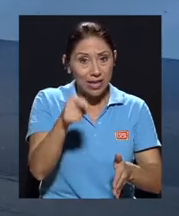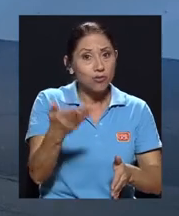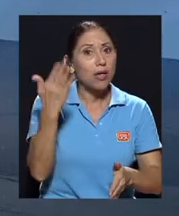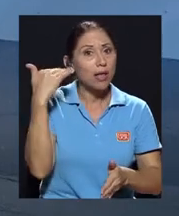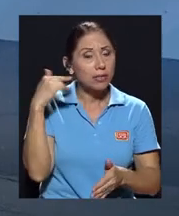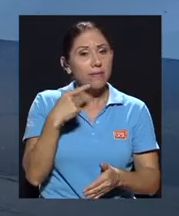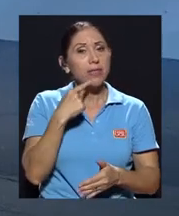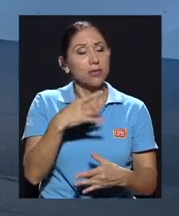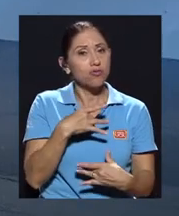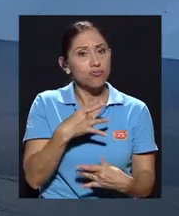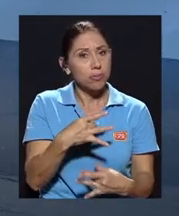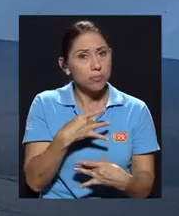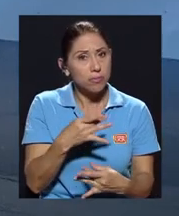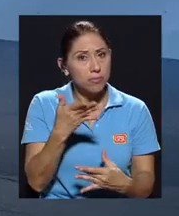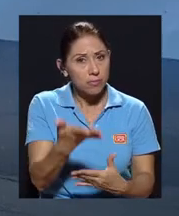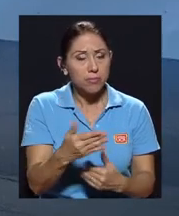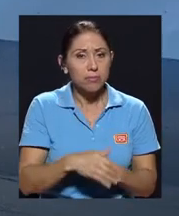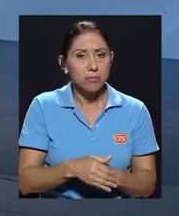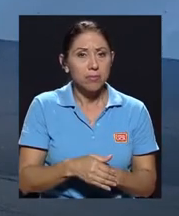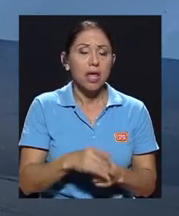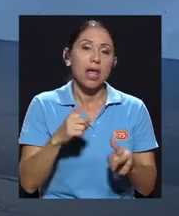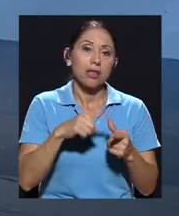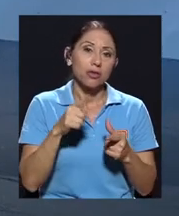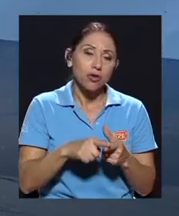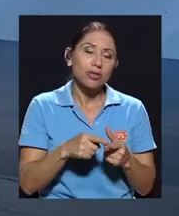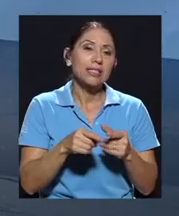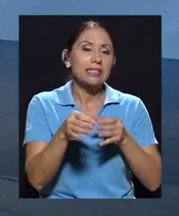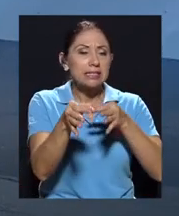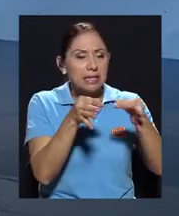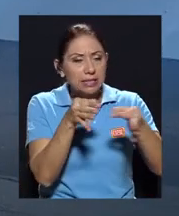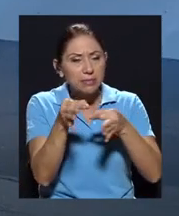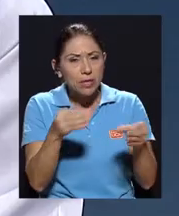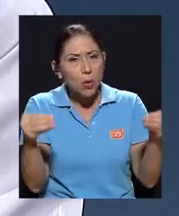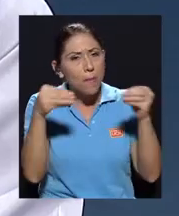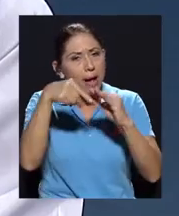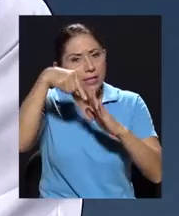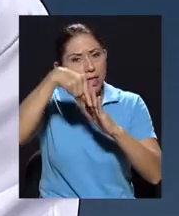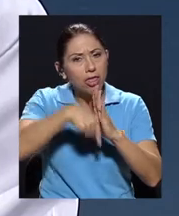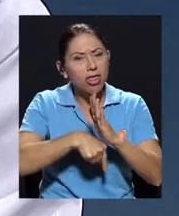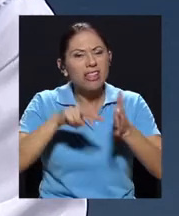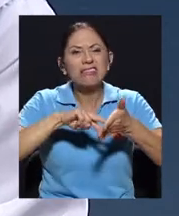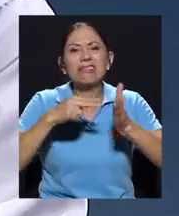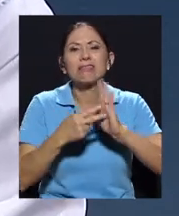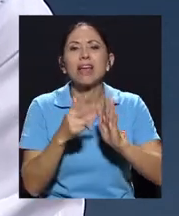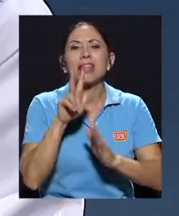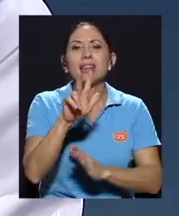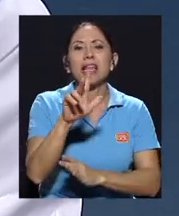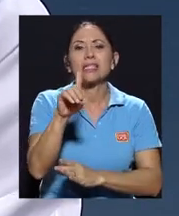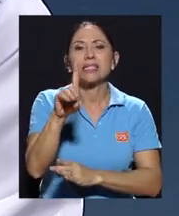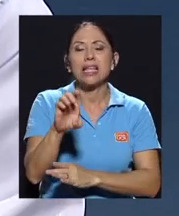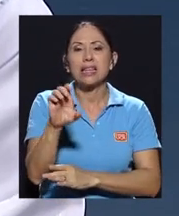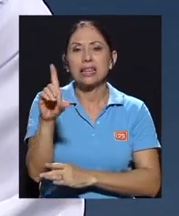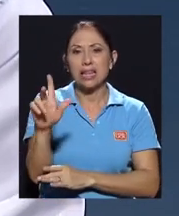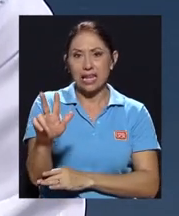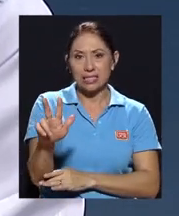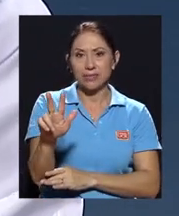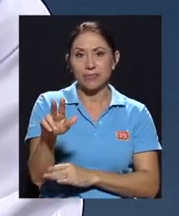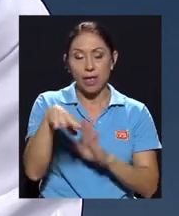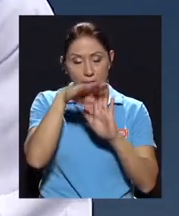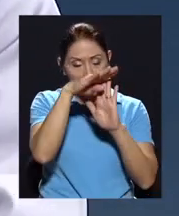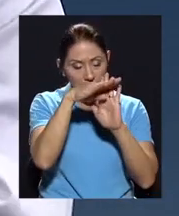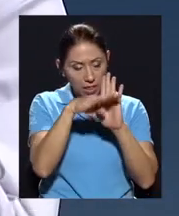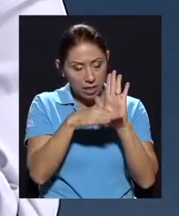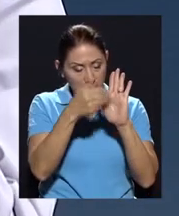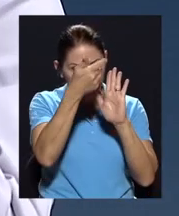interés. Se fue a explicarles un poco más de 3 de 3. De esta lista podríamos tener cuatro candidatos que